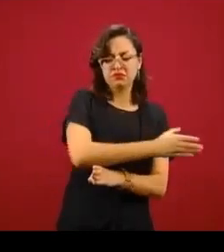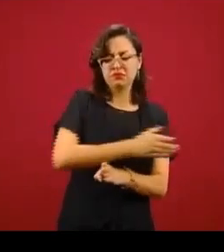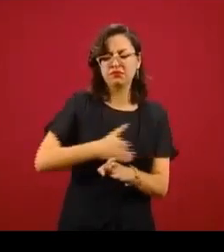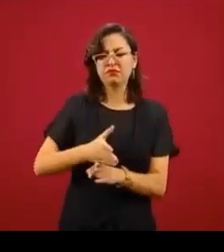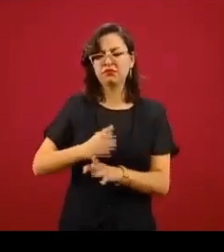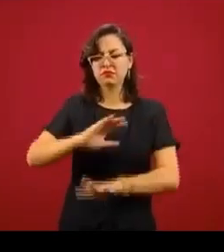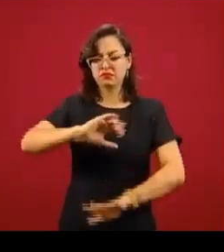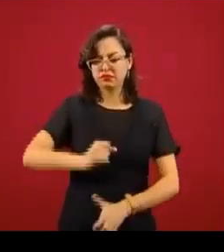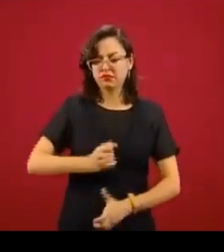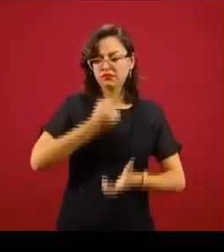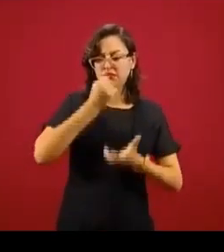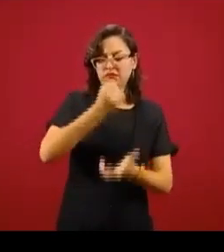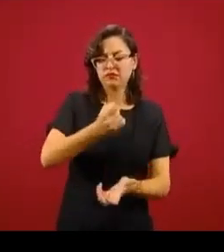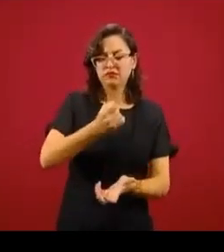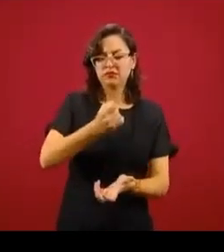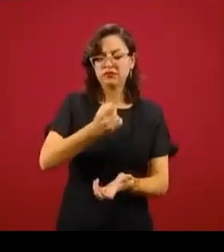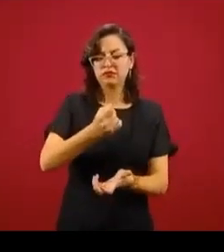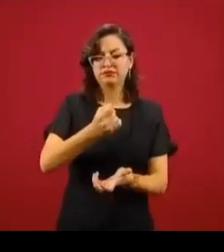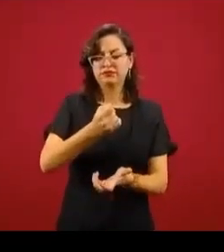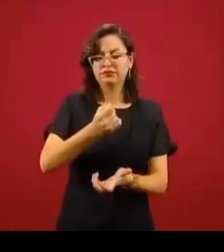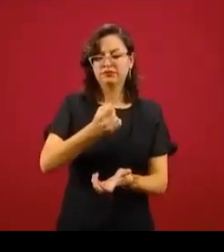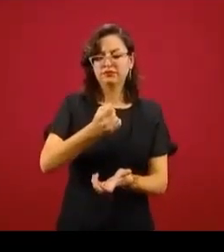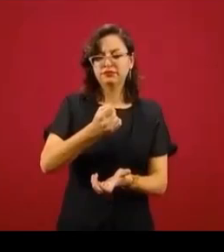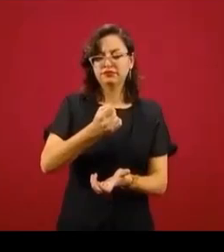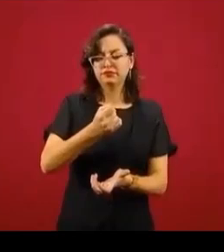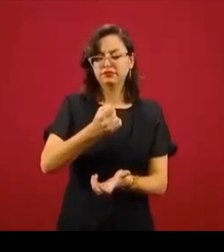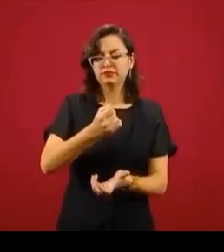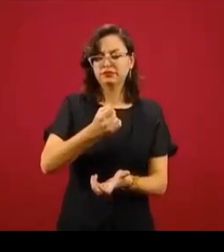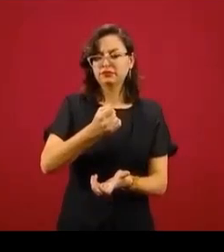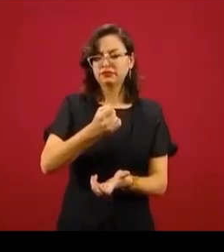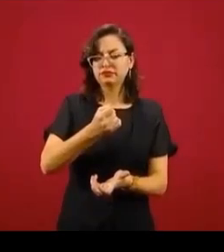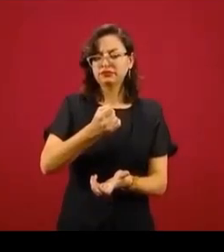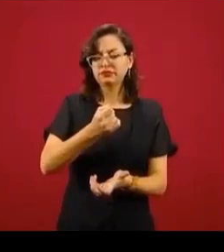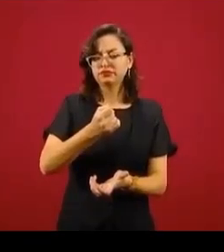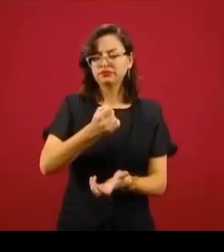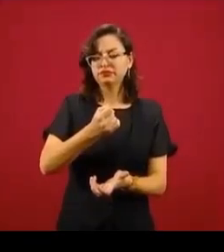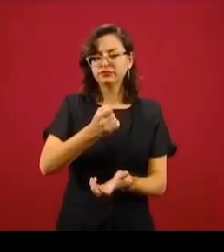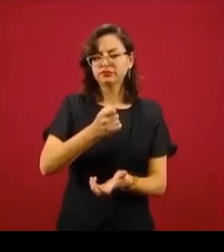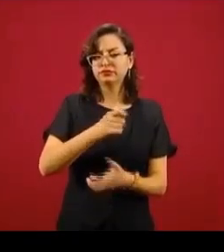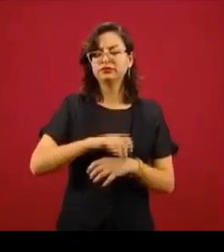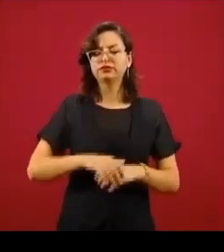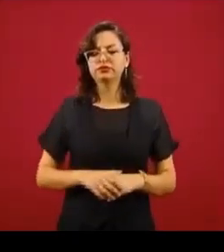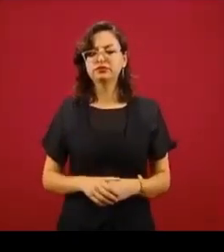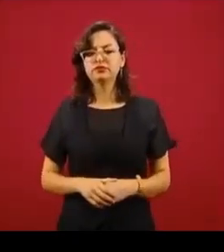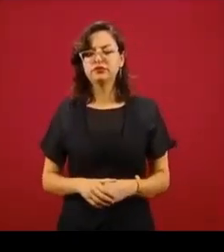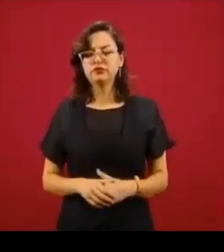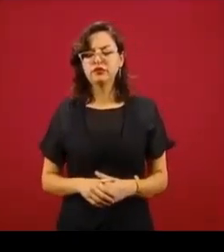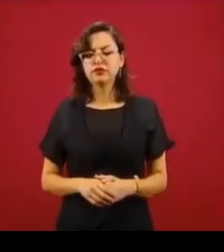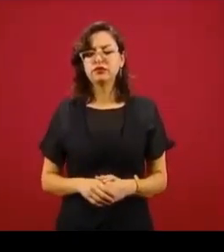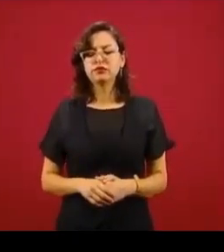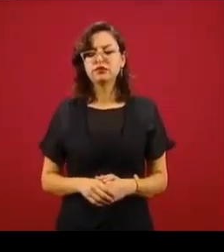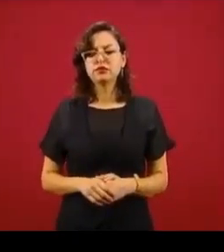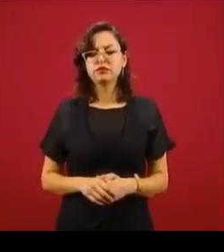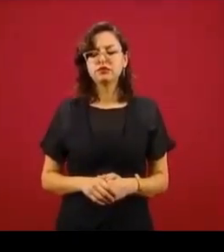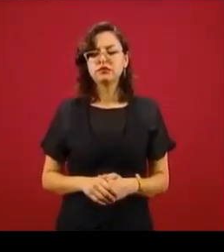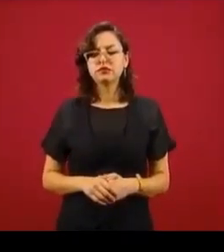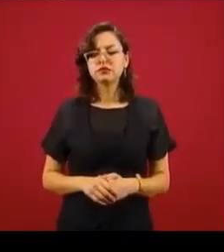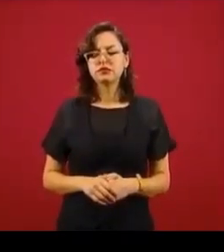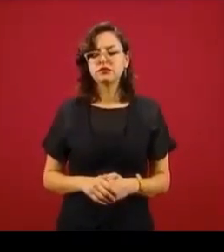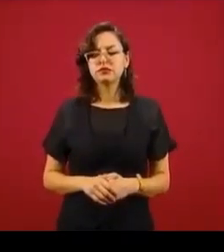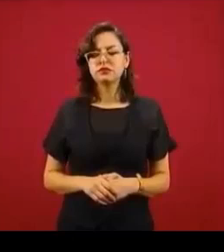se aprobaban,